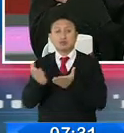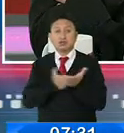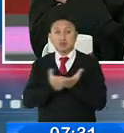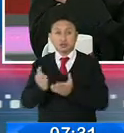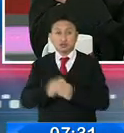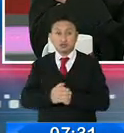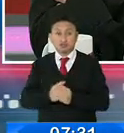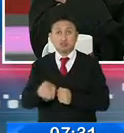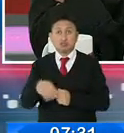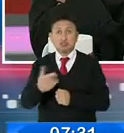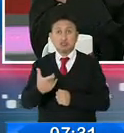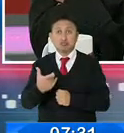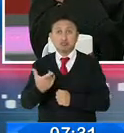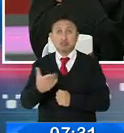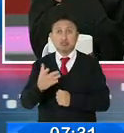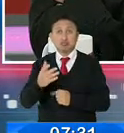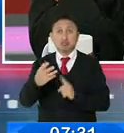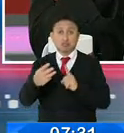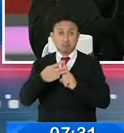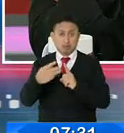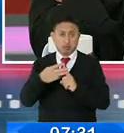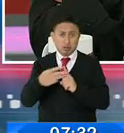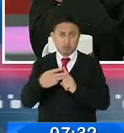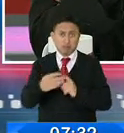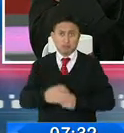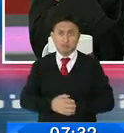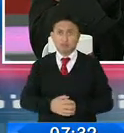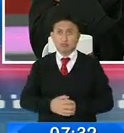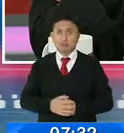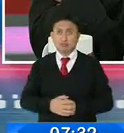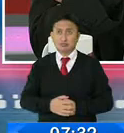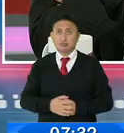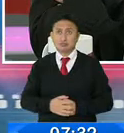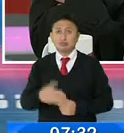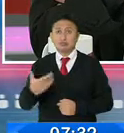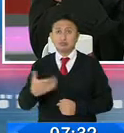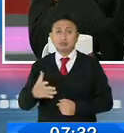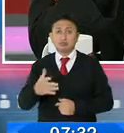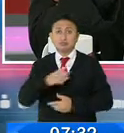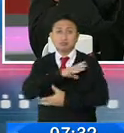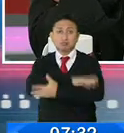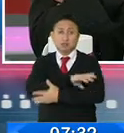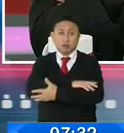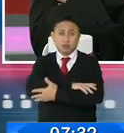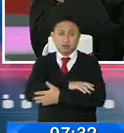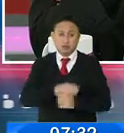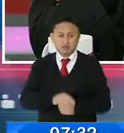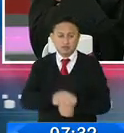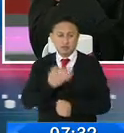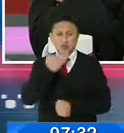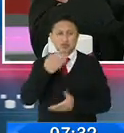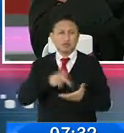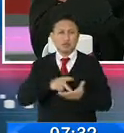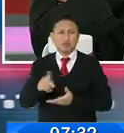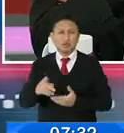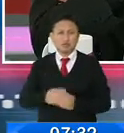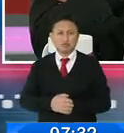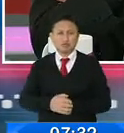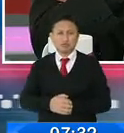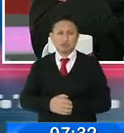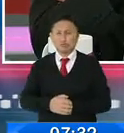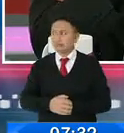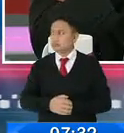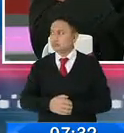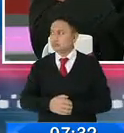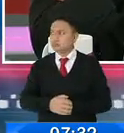uno adquiere a través del Internet, a través de, pues, medios digitales. ¿Cómo se los va a cobrar? ¿Qué es lo que tiene que saber la población